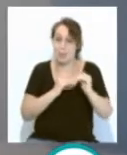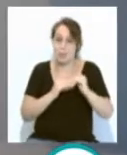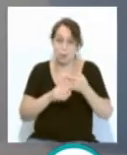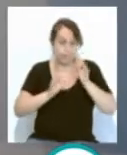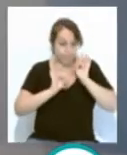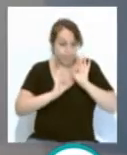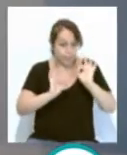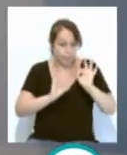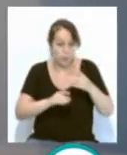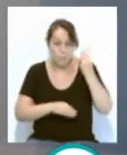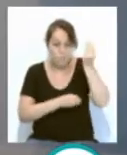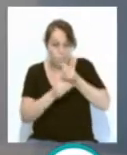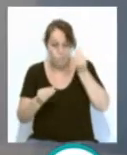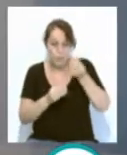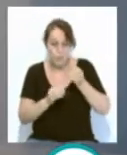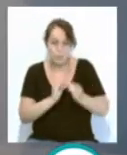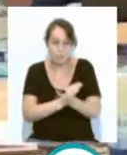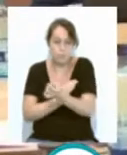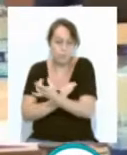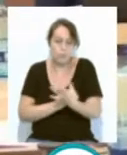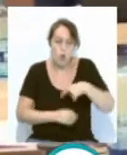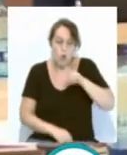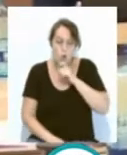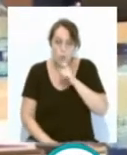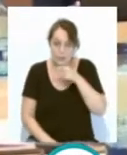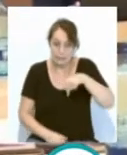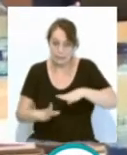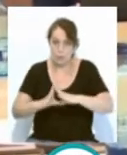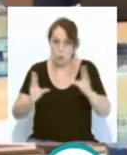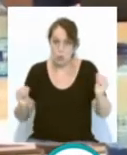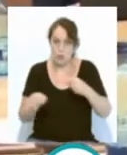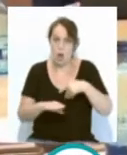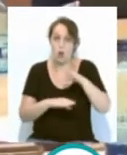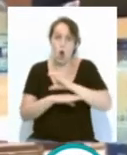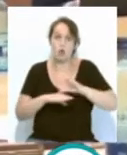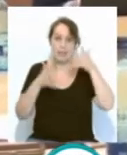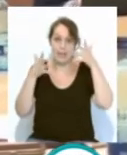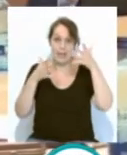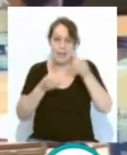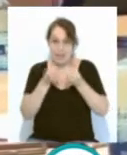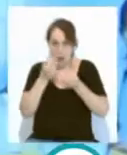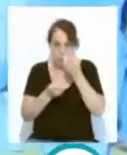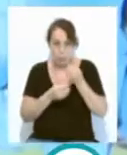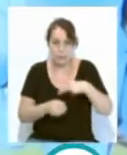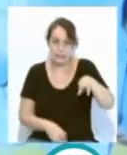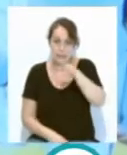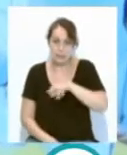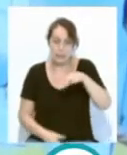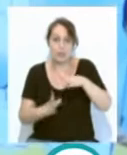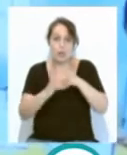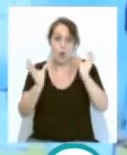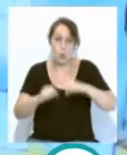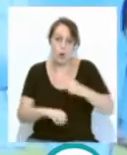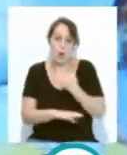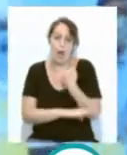lo que determina el calibre de los brotes. Por su parte, en Andalucía, desde la Consejería del Ramos, se ha reiterado que este acuerdo